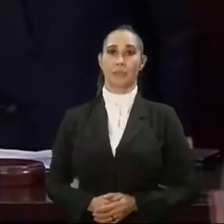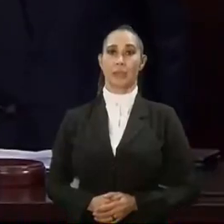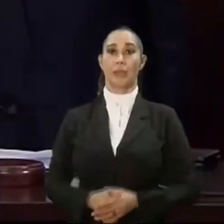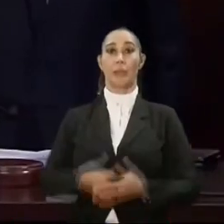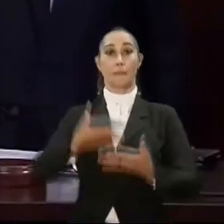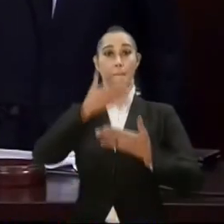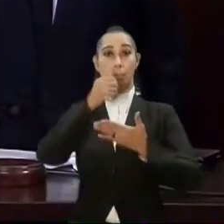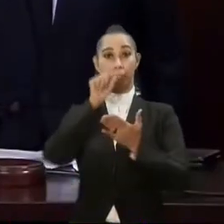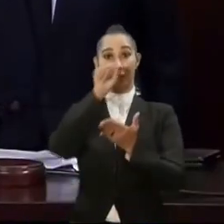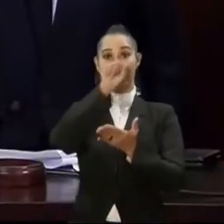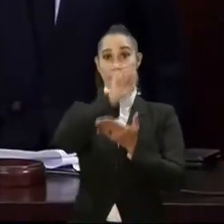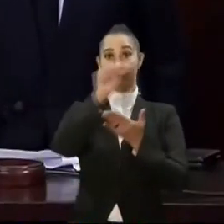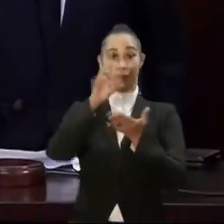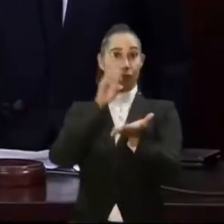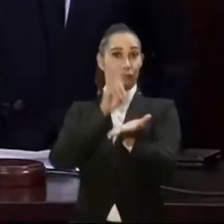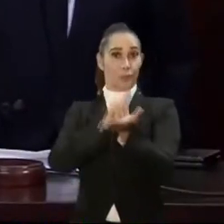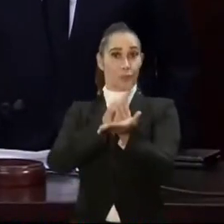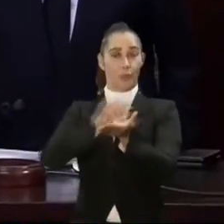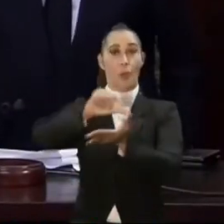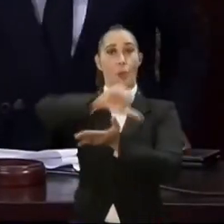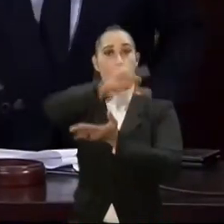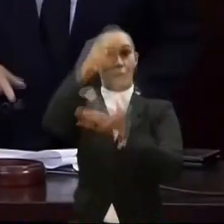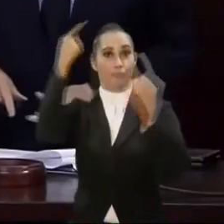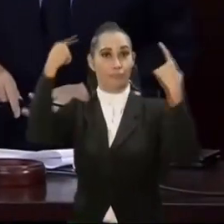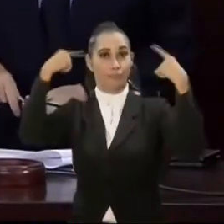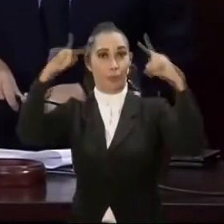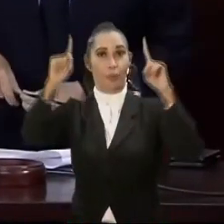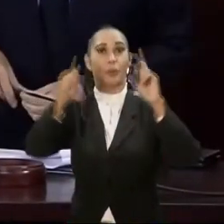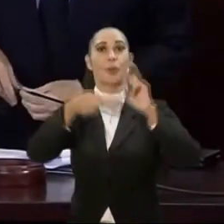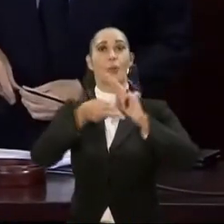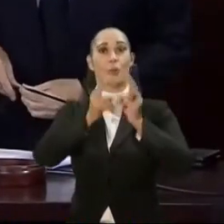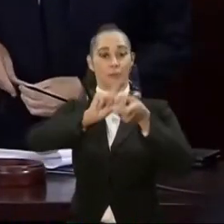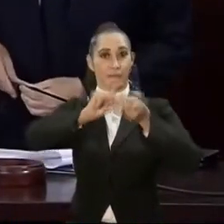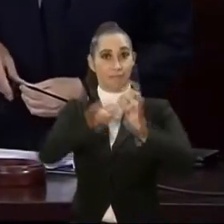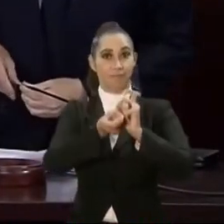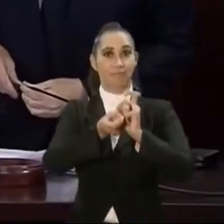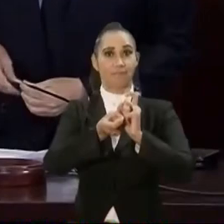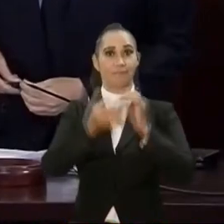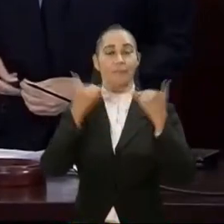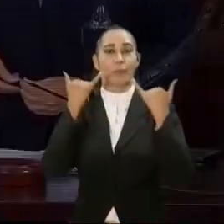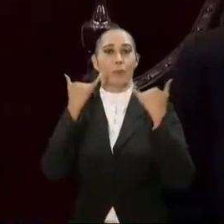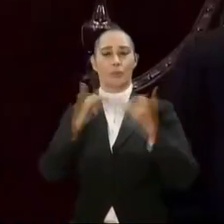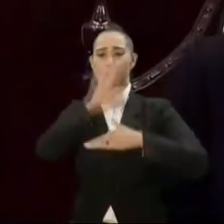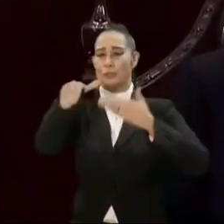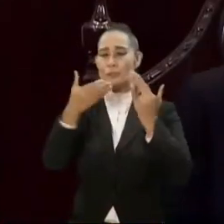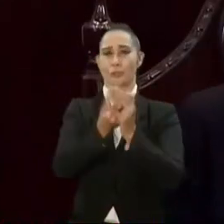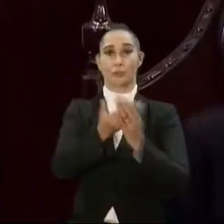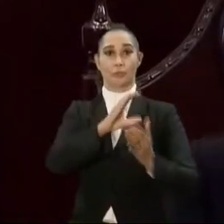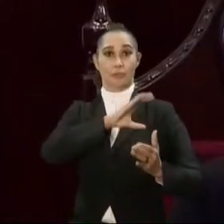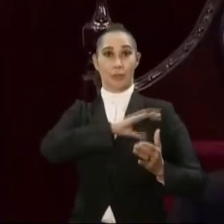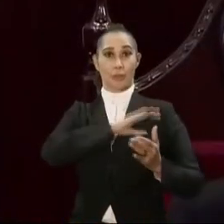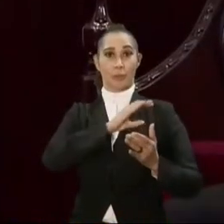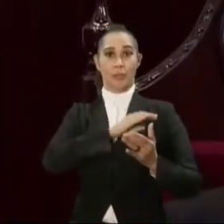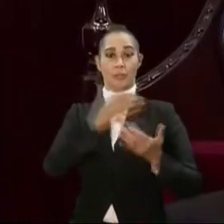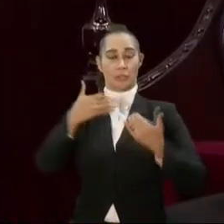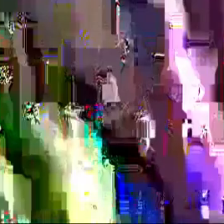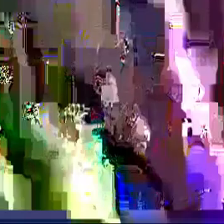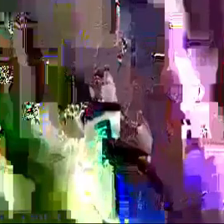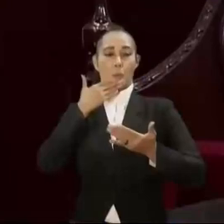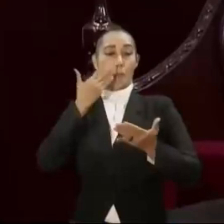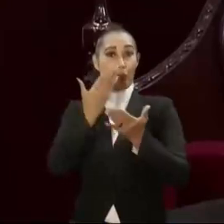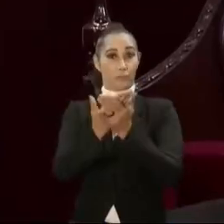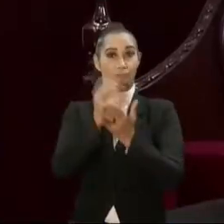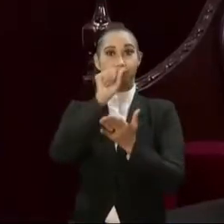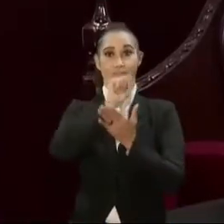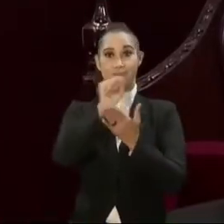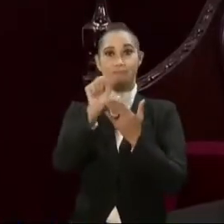El seguro médico es otro de los logros de esta reforma. Hoy, todos los policías disfrutan de un buen seguro